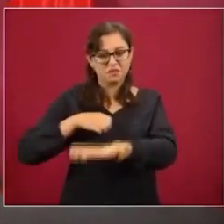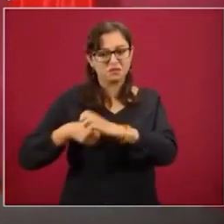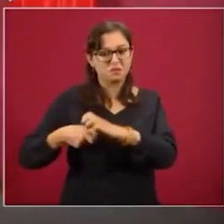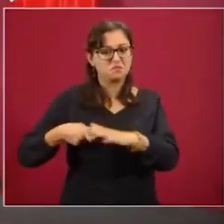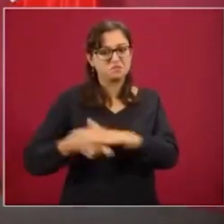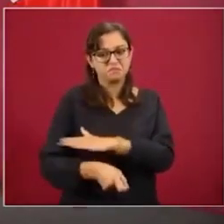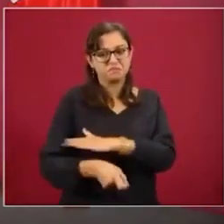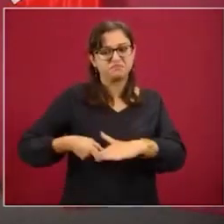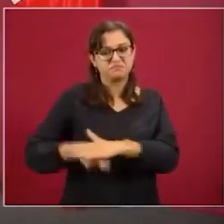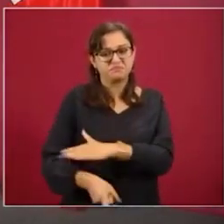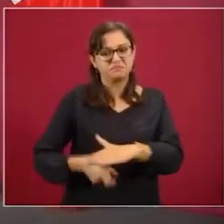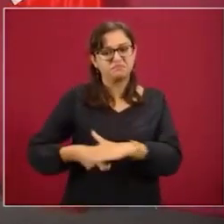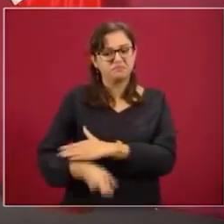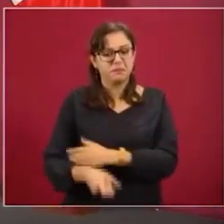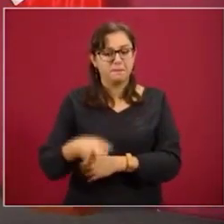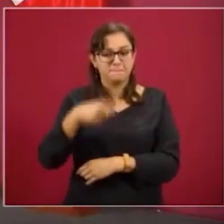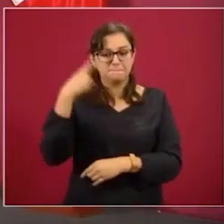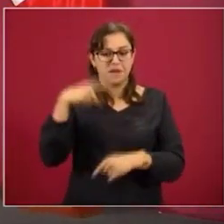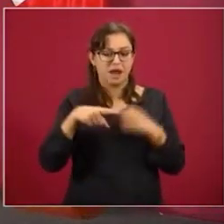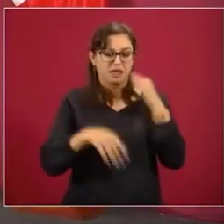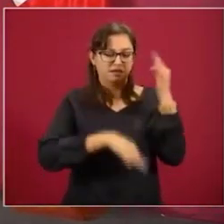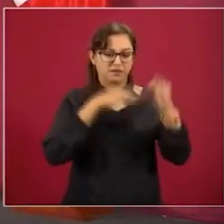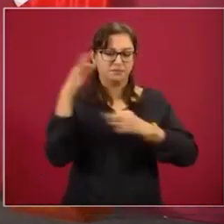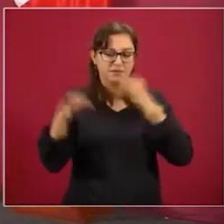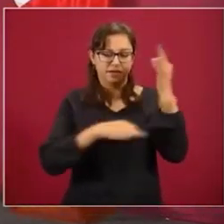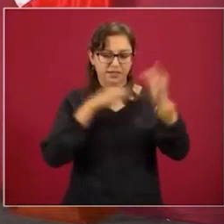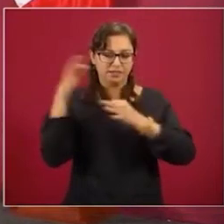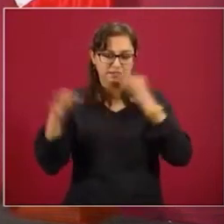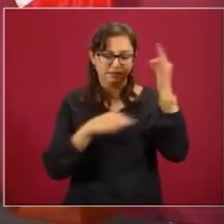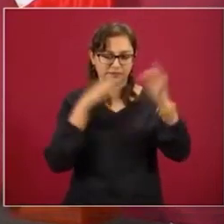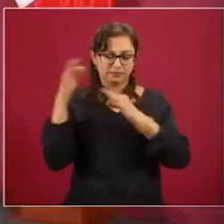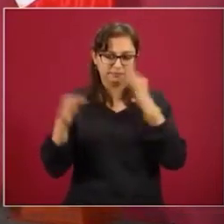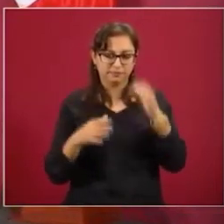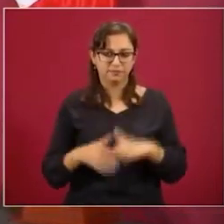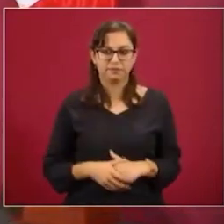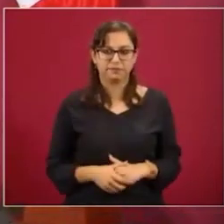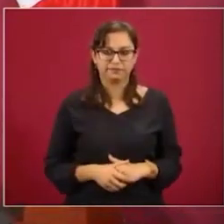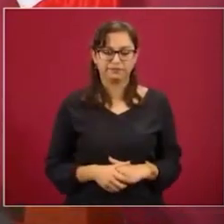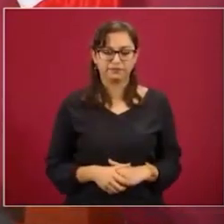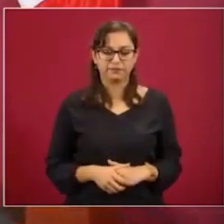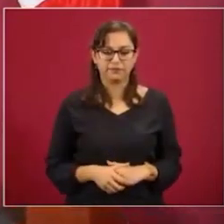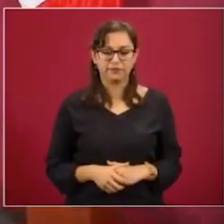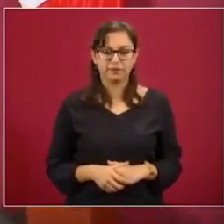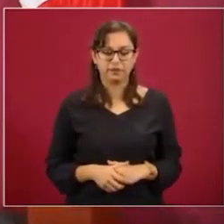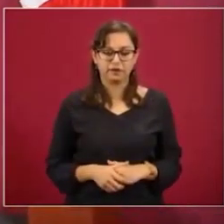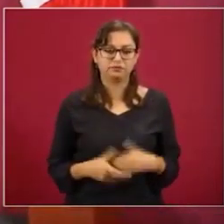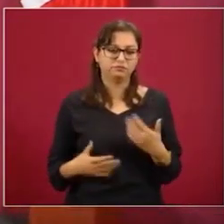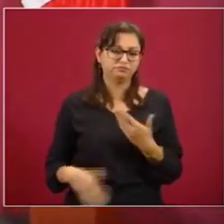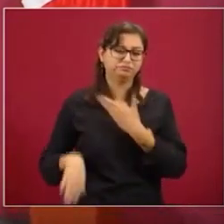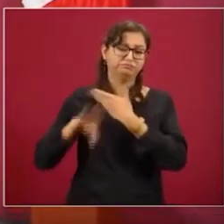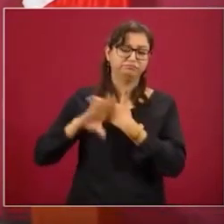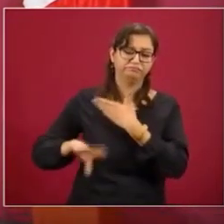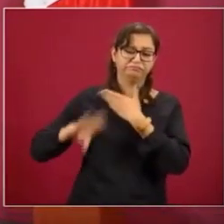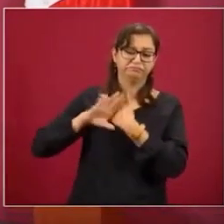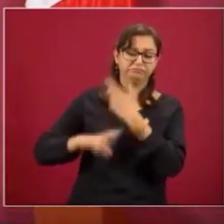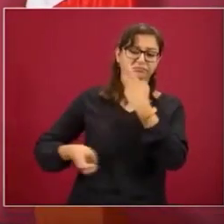campaña de guerra sucia.